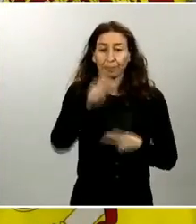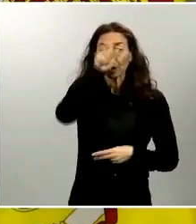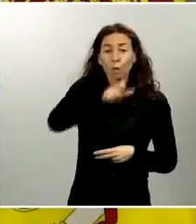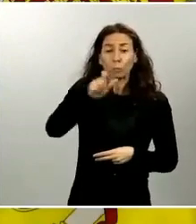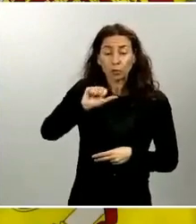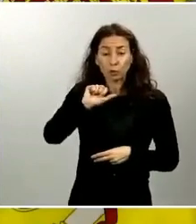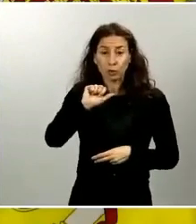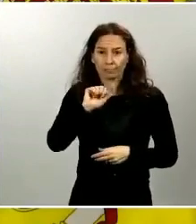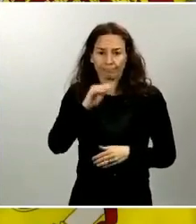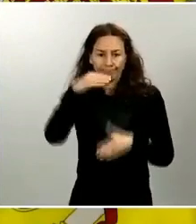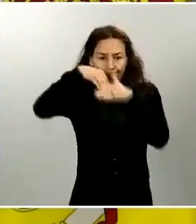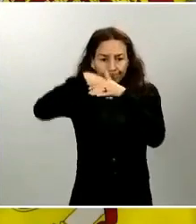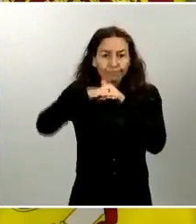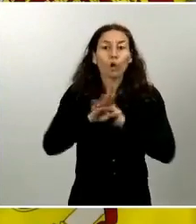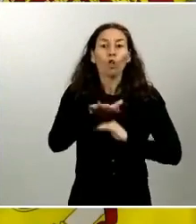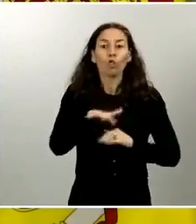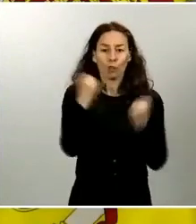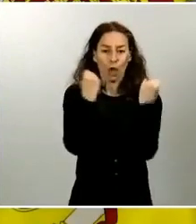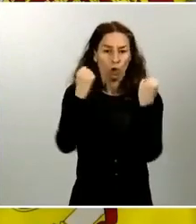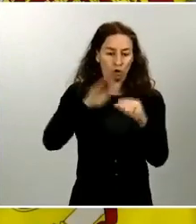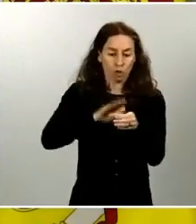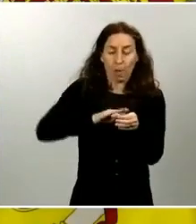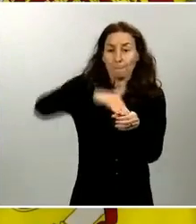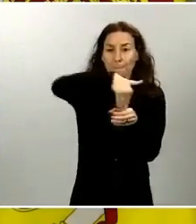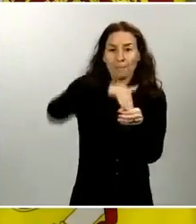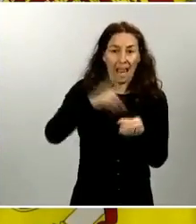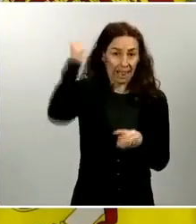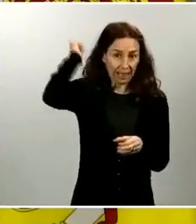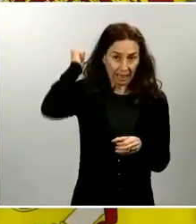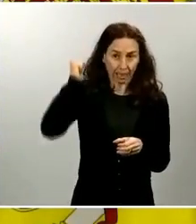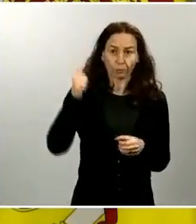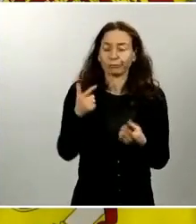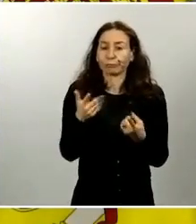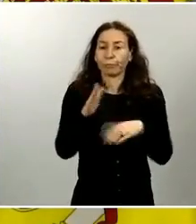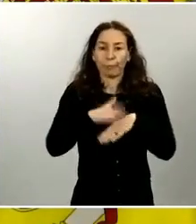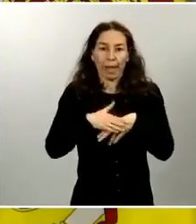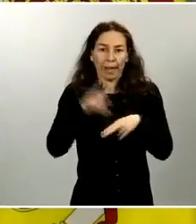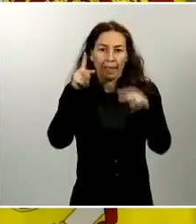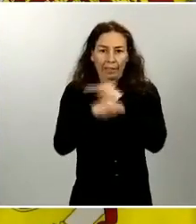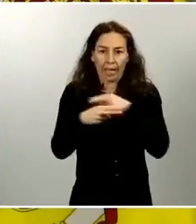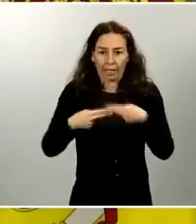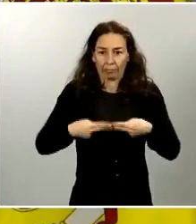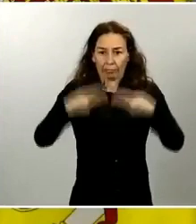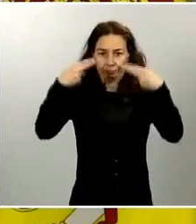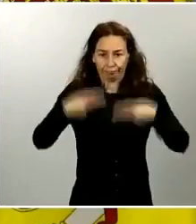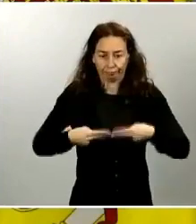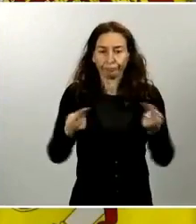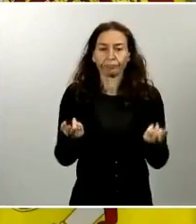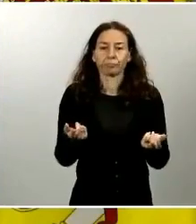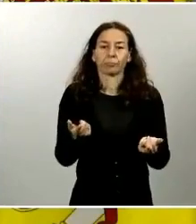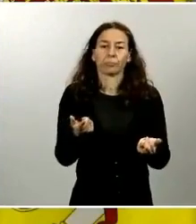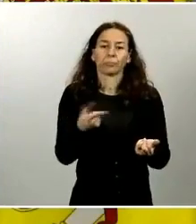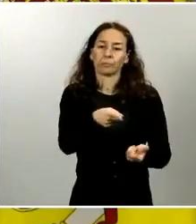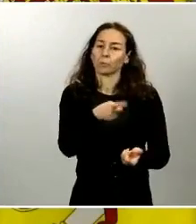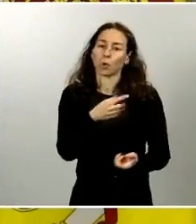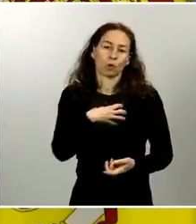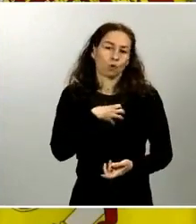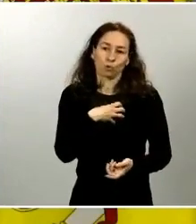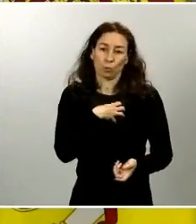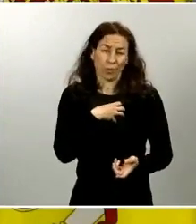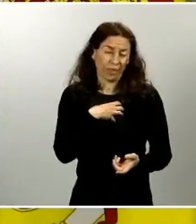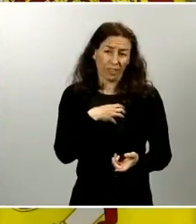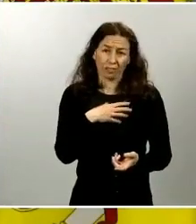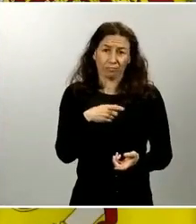vehículos para tratar de esquivar los controles entre otras acciones reprochables insolidarias e